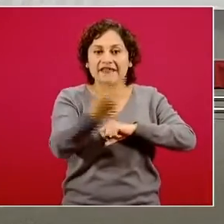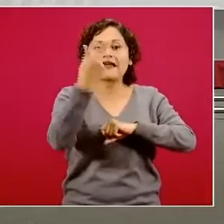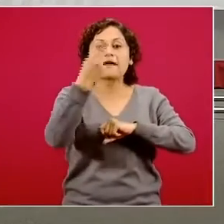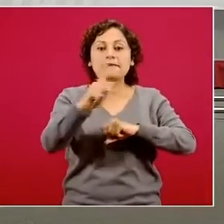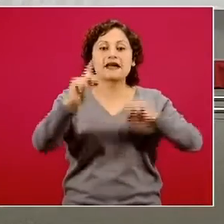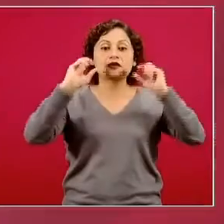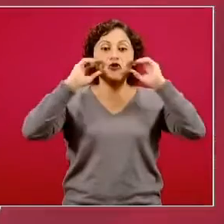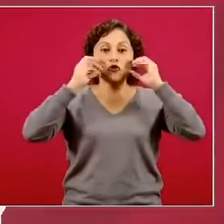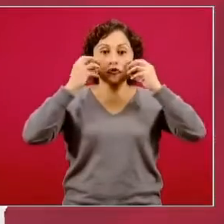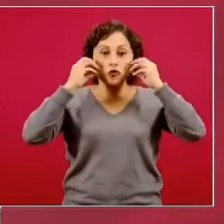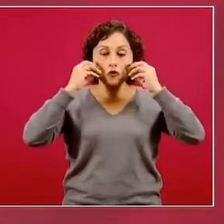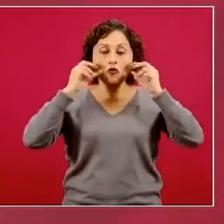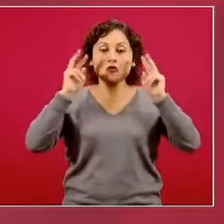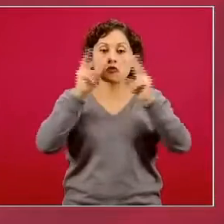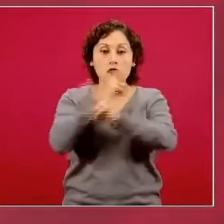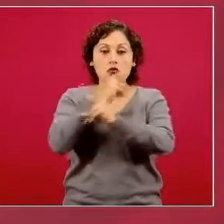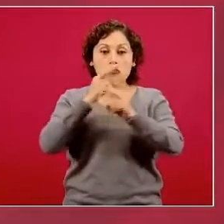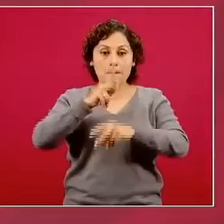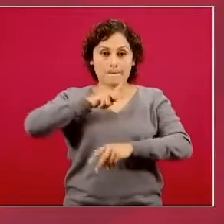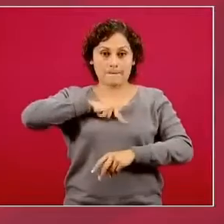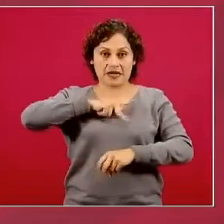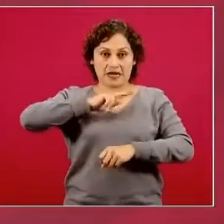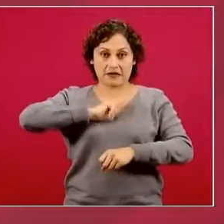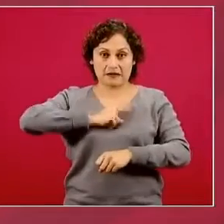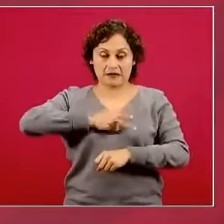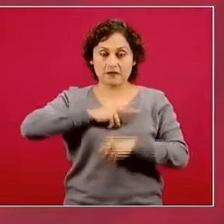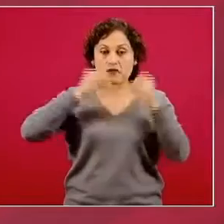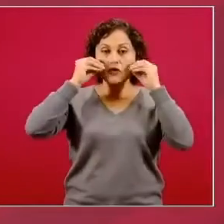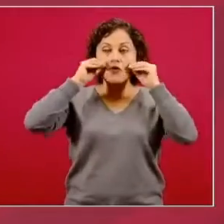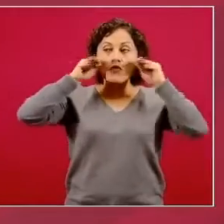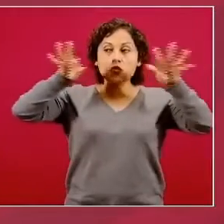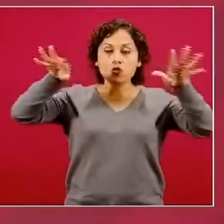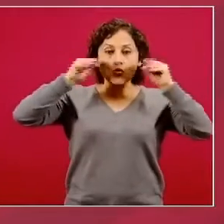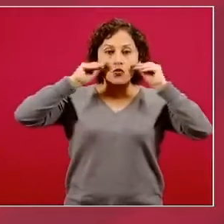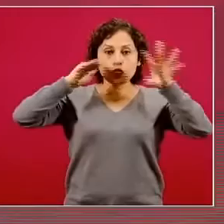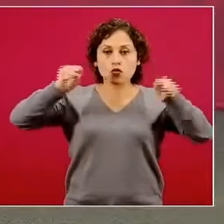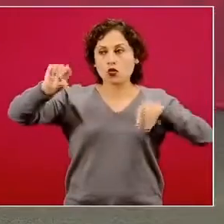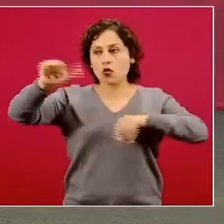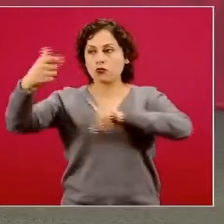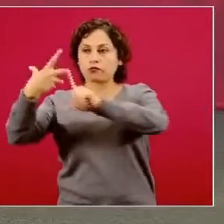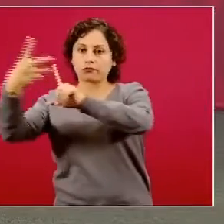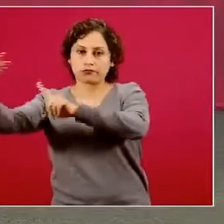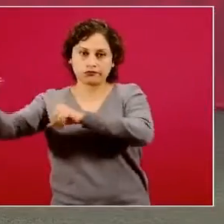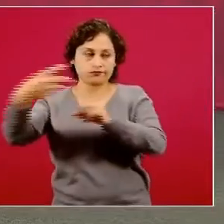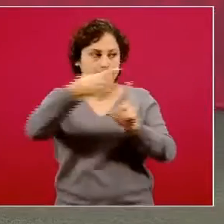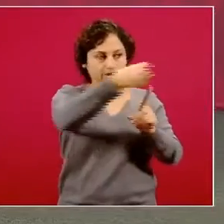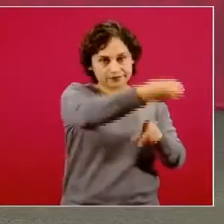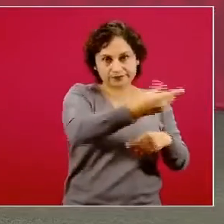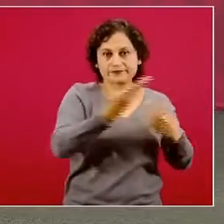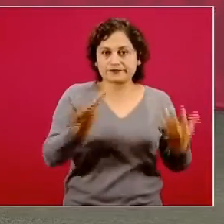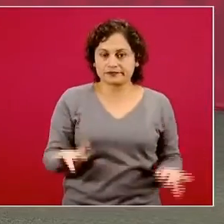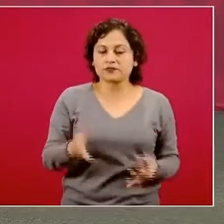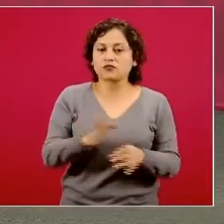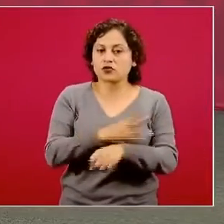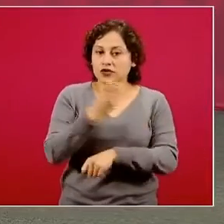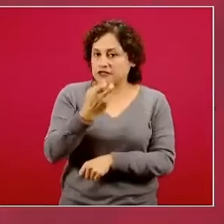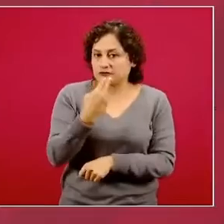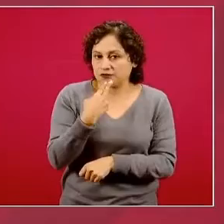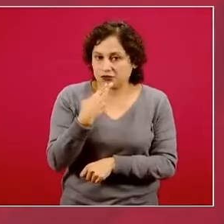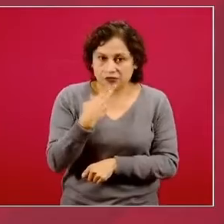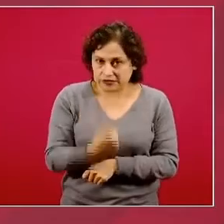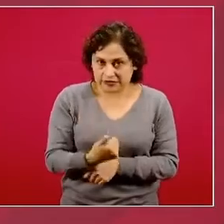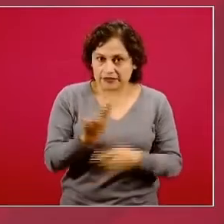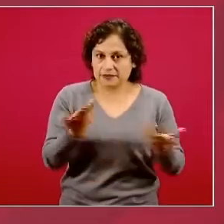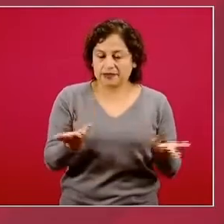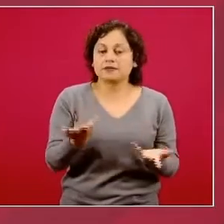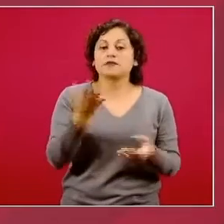no son útiles para lo que se está diseñado el cubrebocas y para lo que queremos